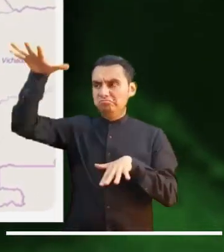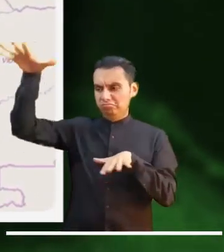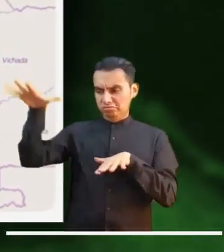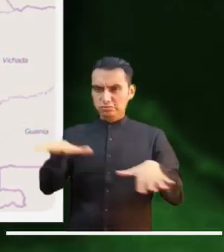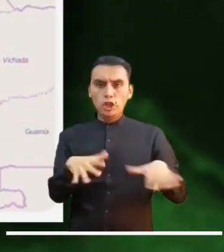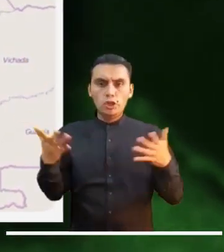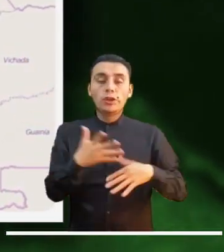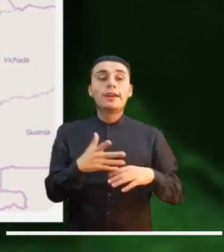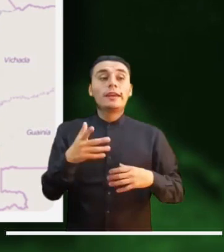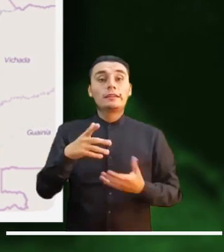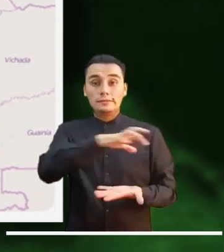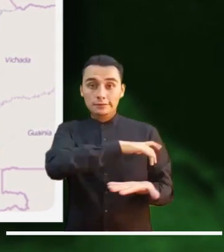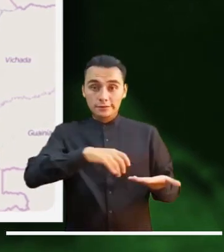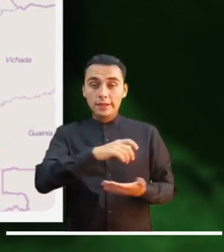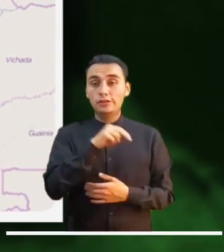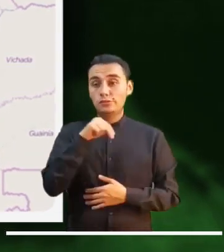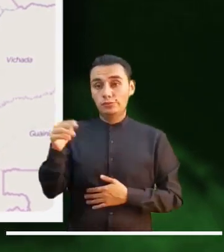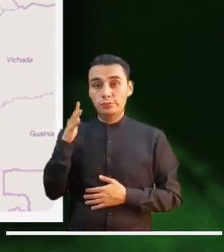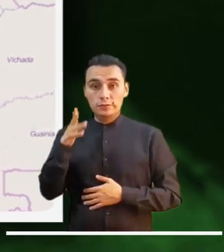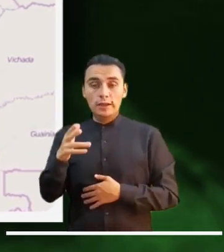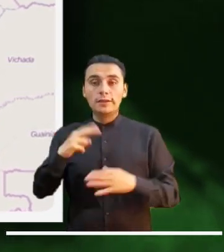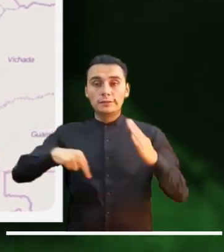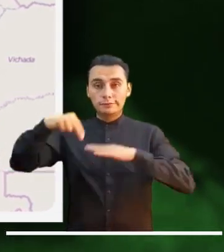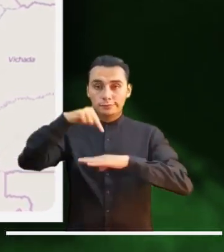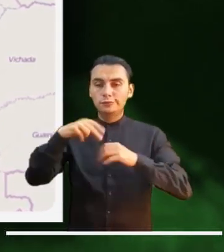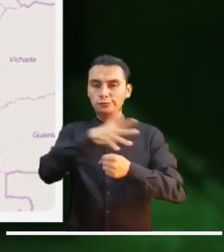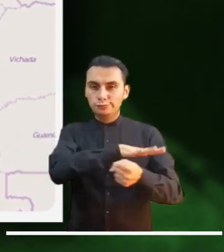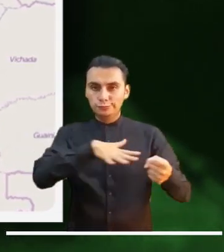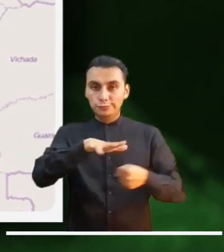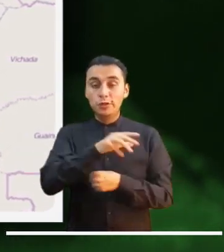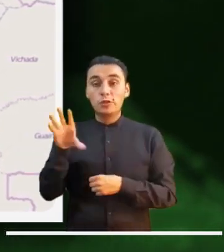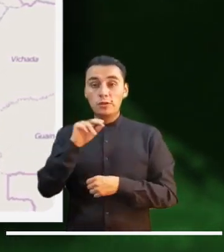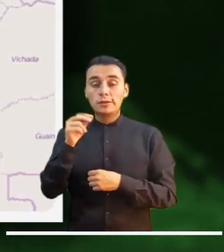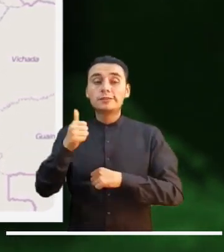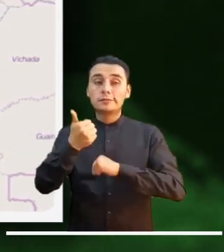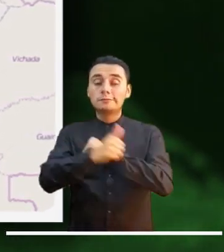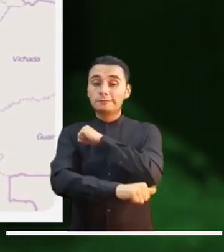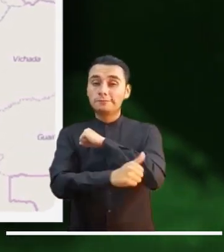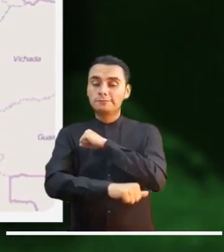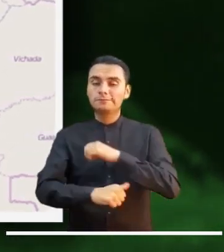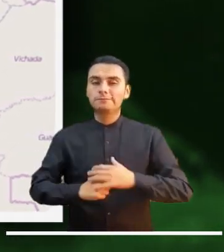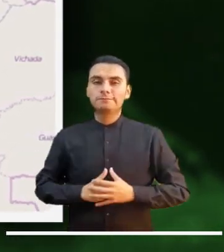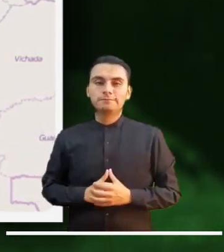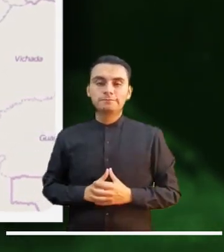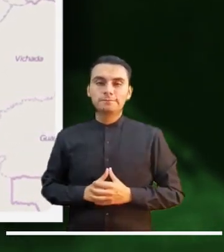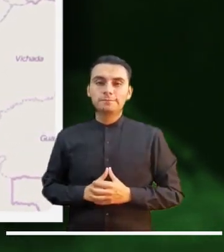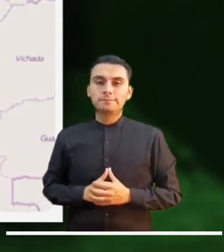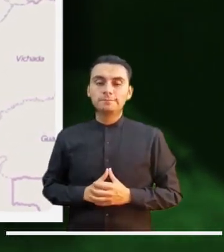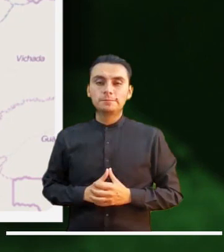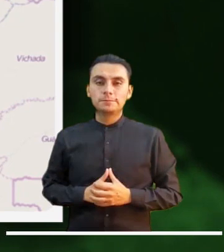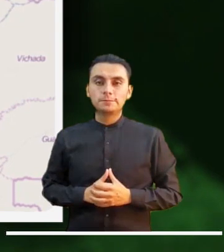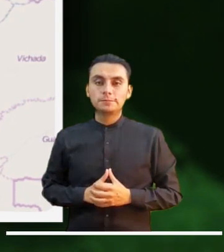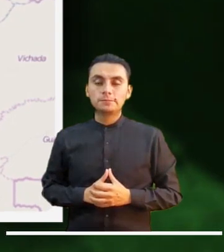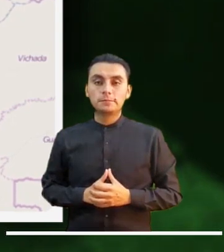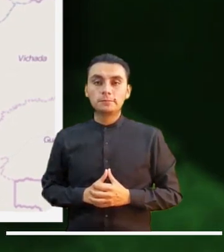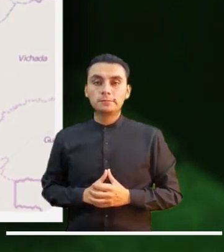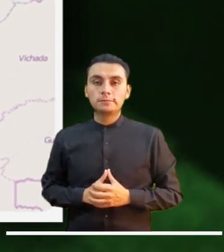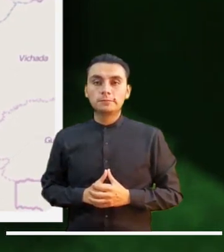Alerta roja por probables deslizamientos de tierra en Santander, norte de Santander, Nariño, Cundinamarca, Caldas y Boyacá.